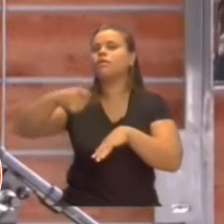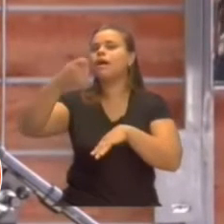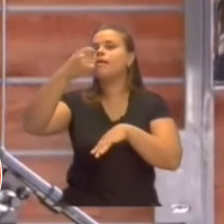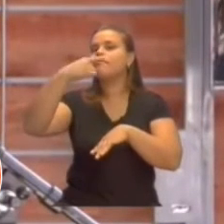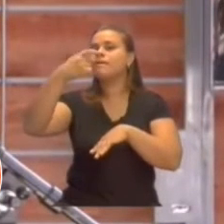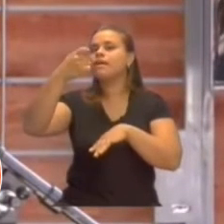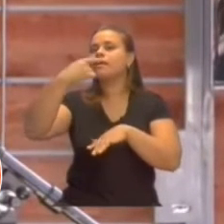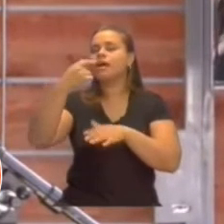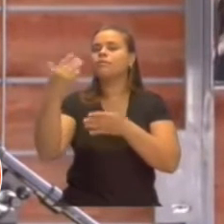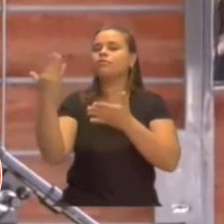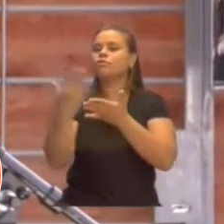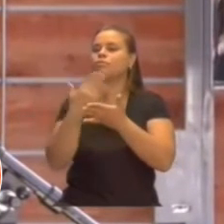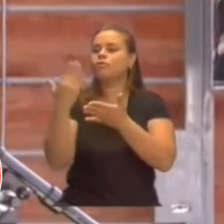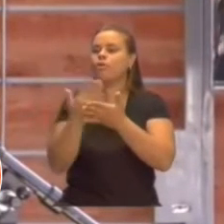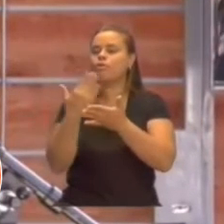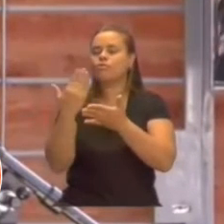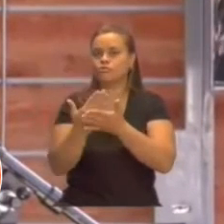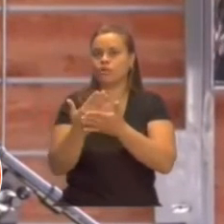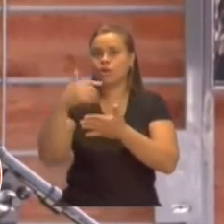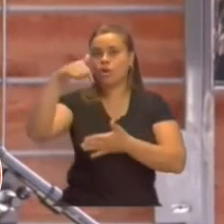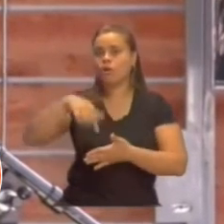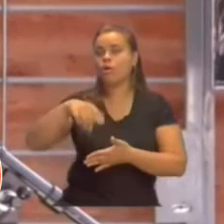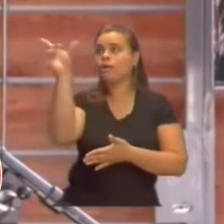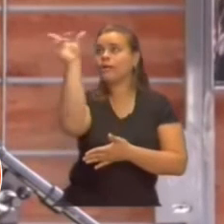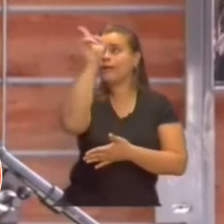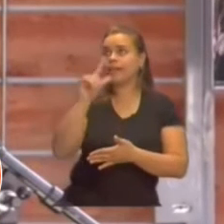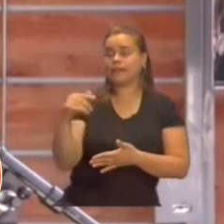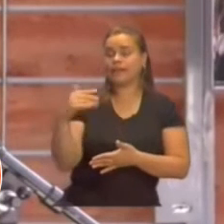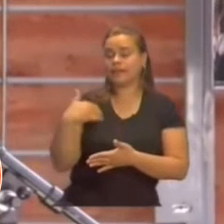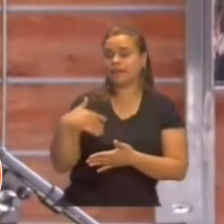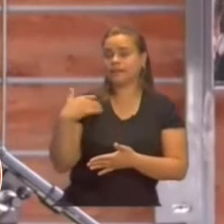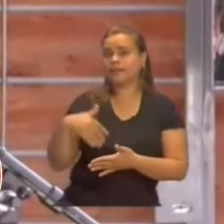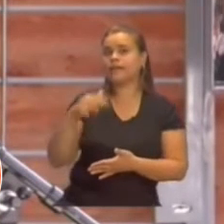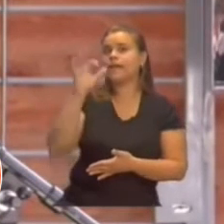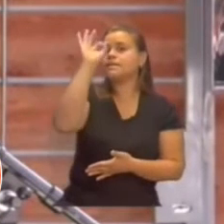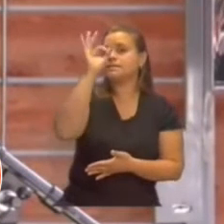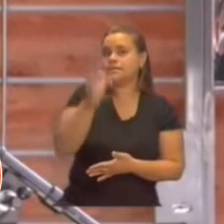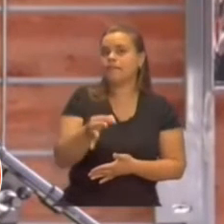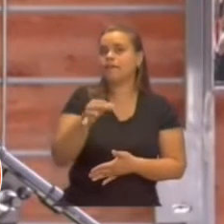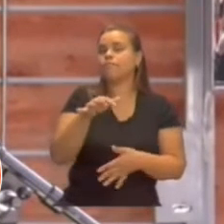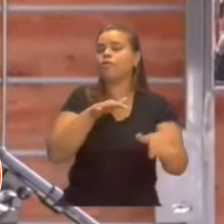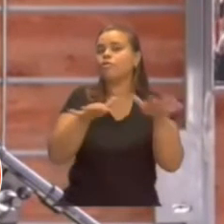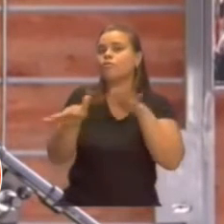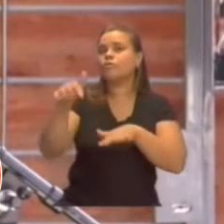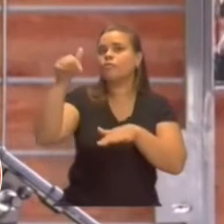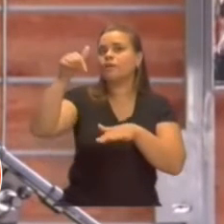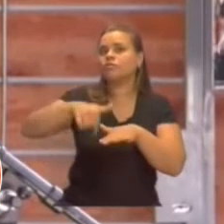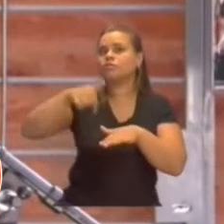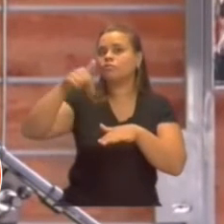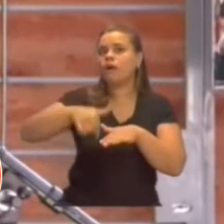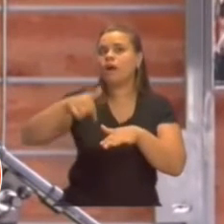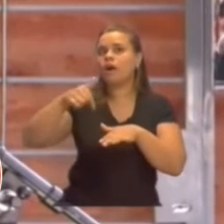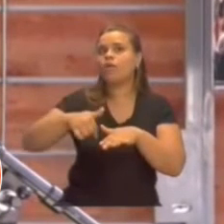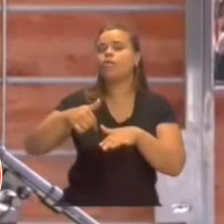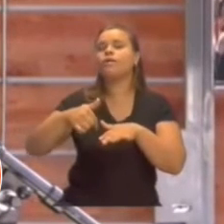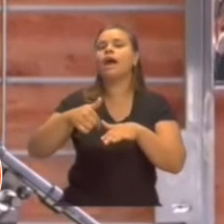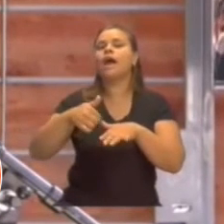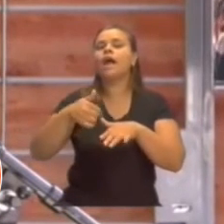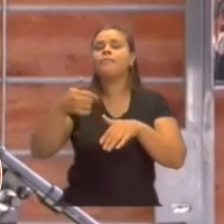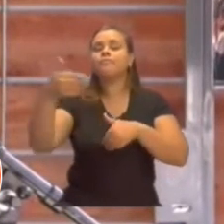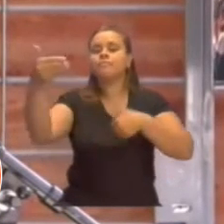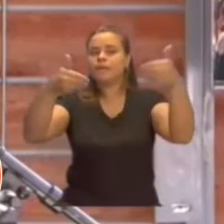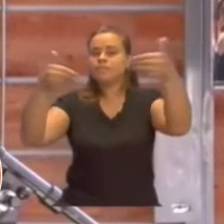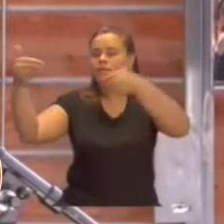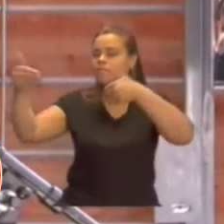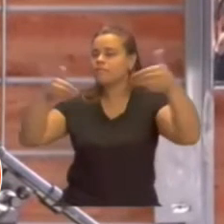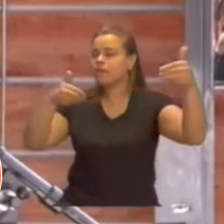Nosotros estamos observando que en la República Argentina lo que se está generando hoy es un efecto de desplazamiento de la demanda al sector